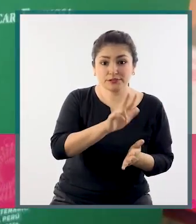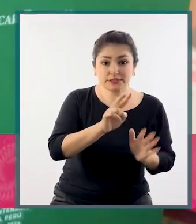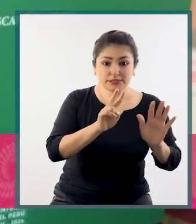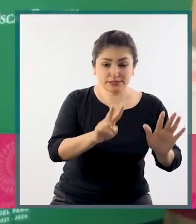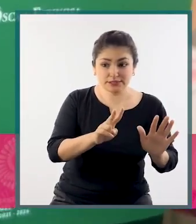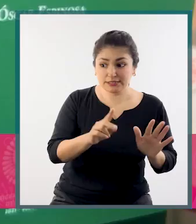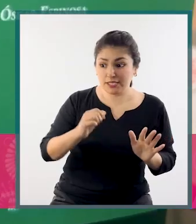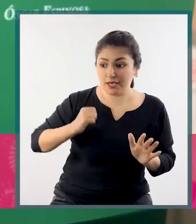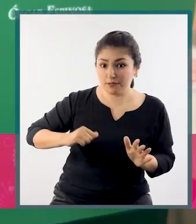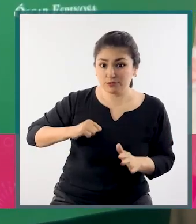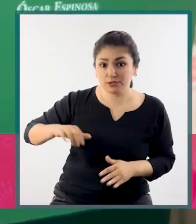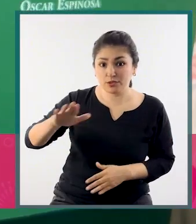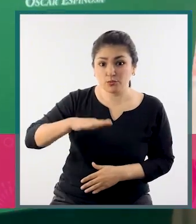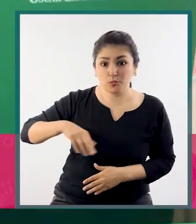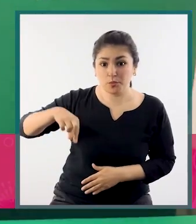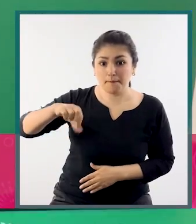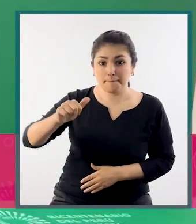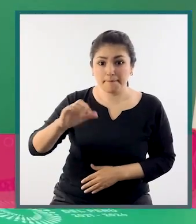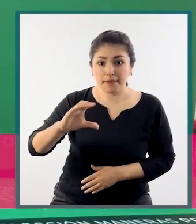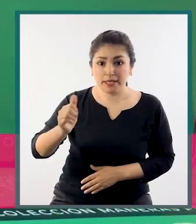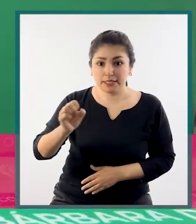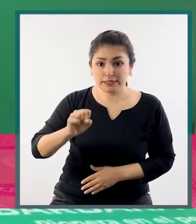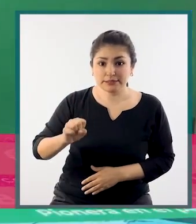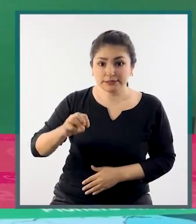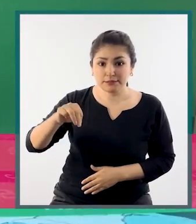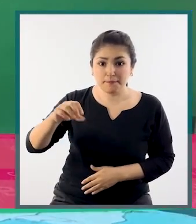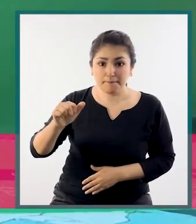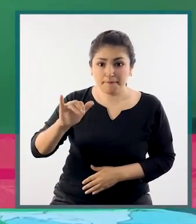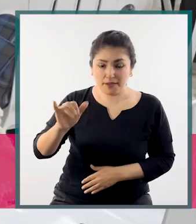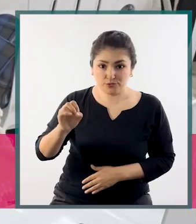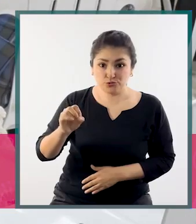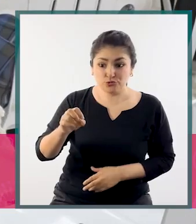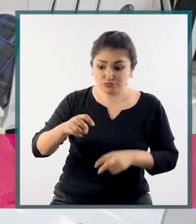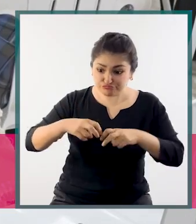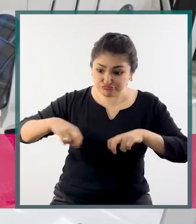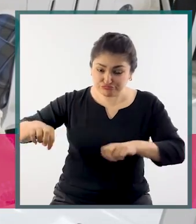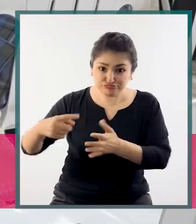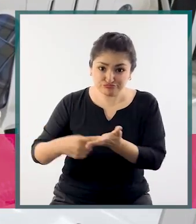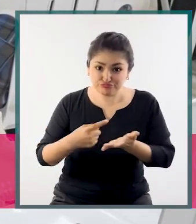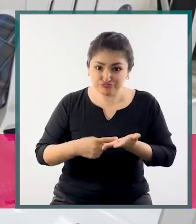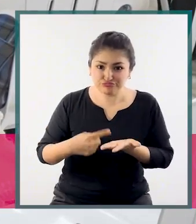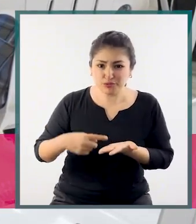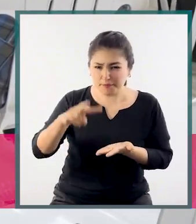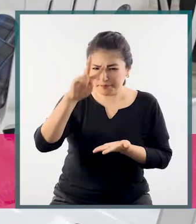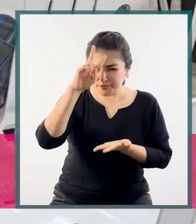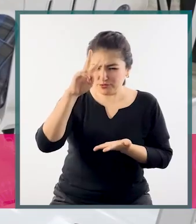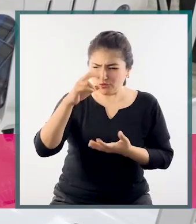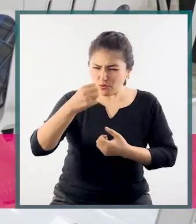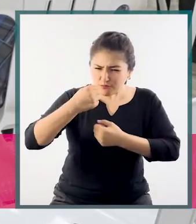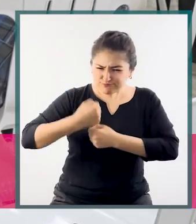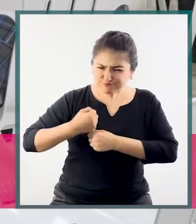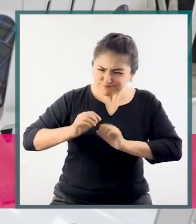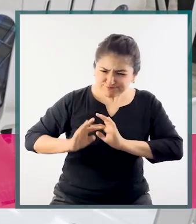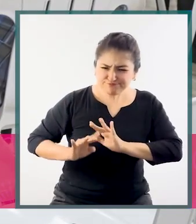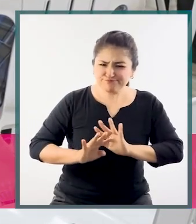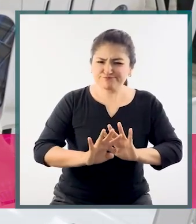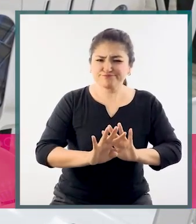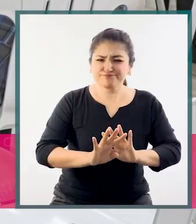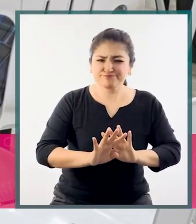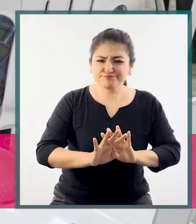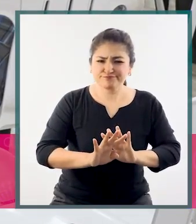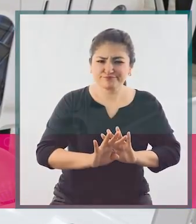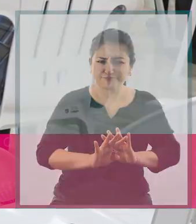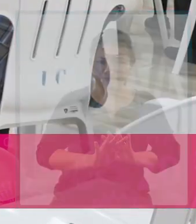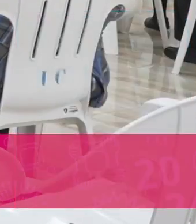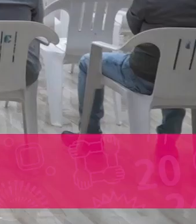Bicentenario a la Municipalidad Provincial de Pacasmayo y el conversatorio Andrés Razuri, héroe de la victoria del Ejército Patriota.